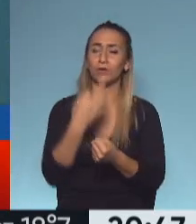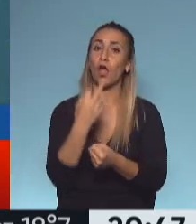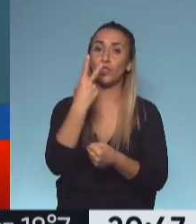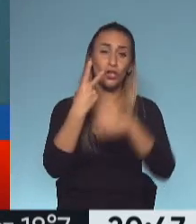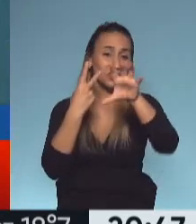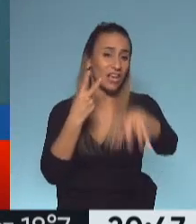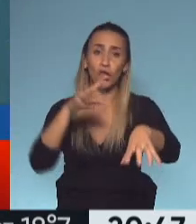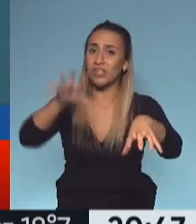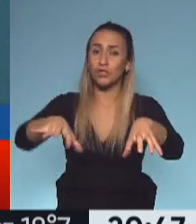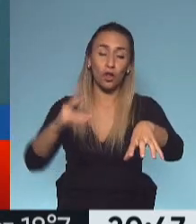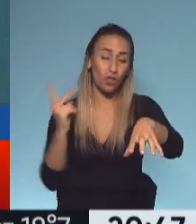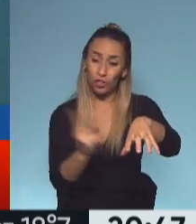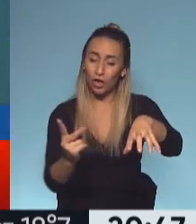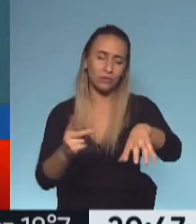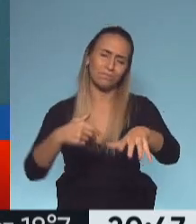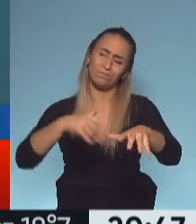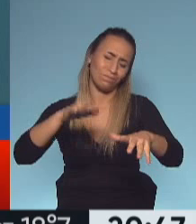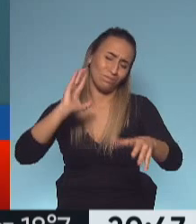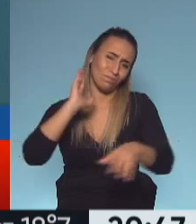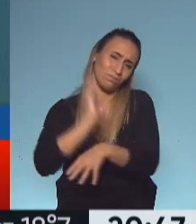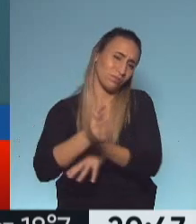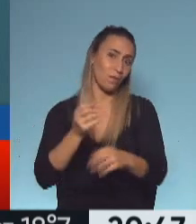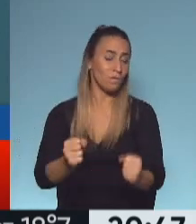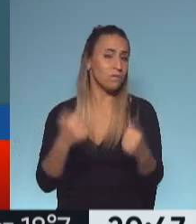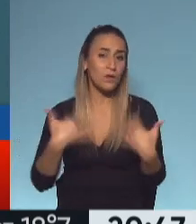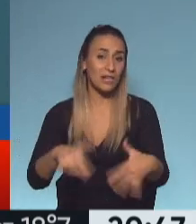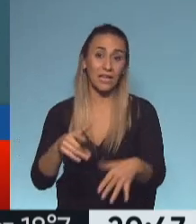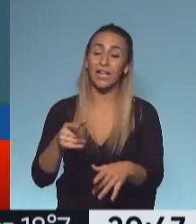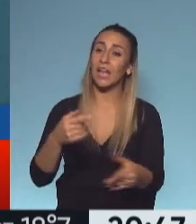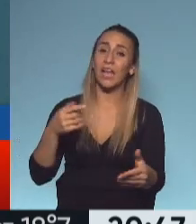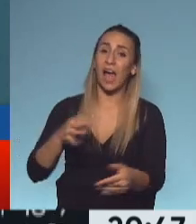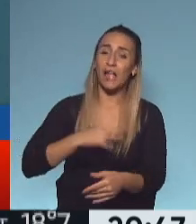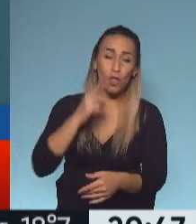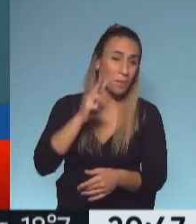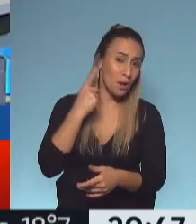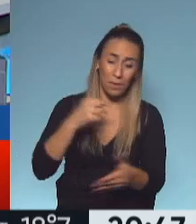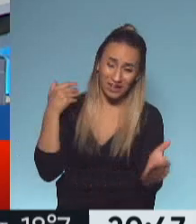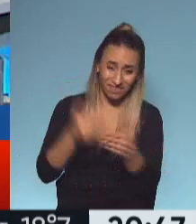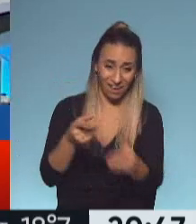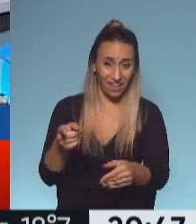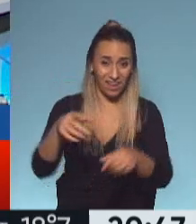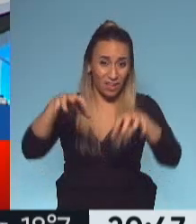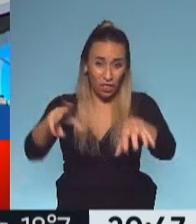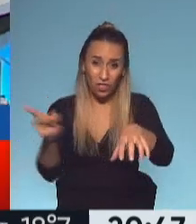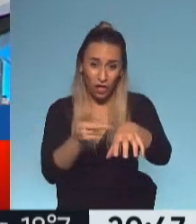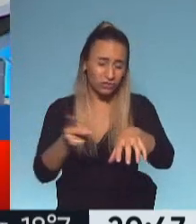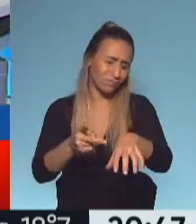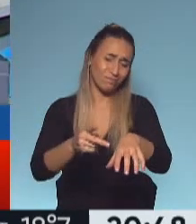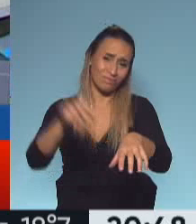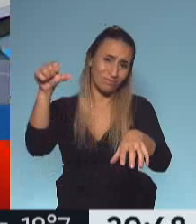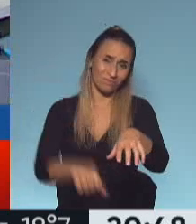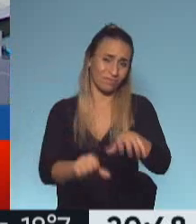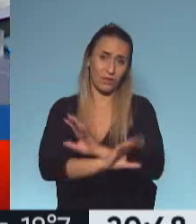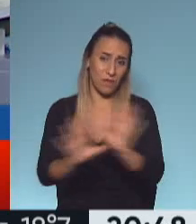golpeados, pero por excelencia, ¿no? Dos que no han metido un gol durante 2020, que tiene que ver con el sector de la cultura y el